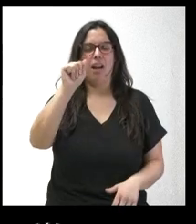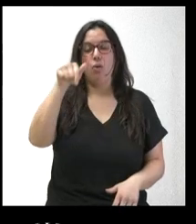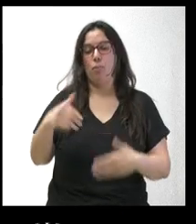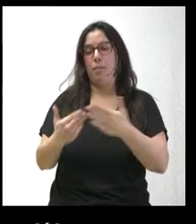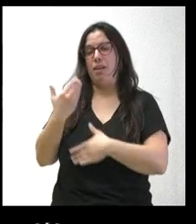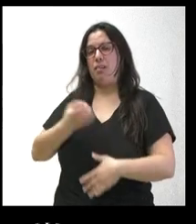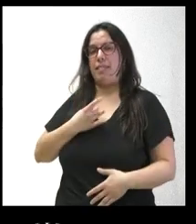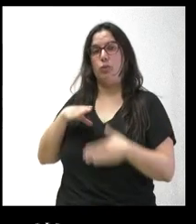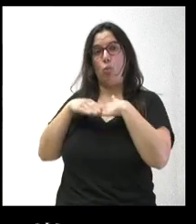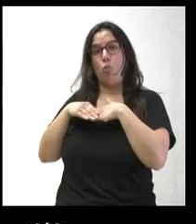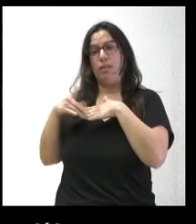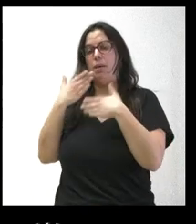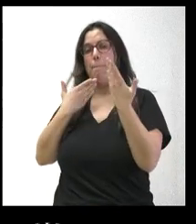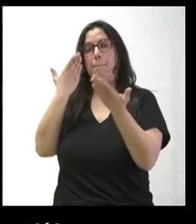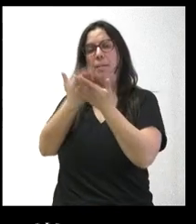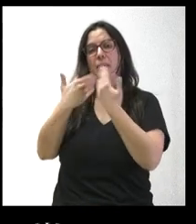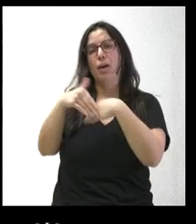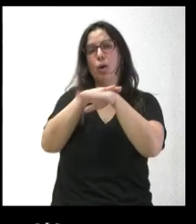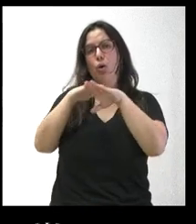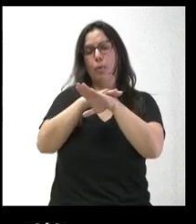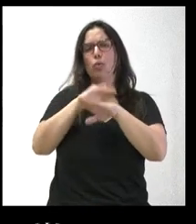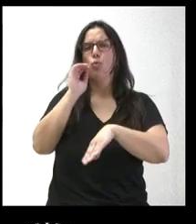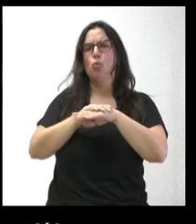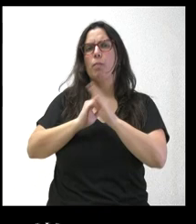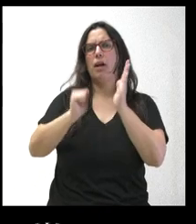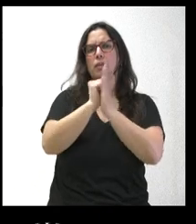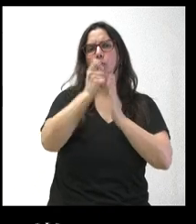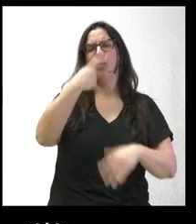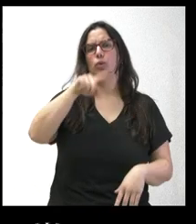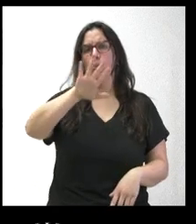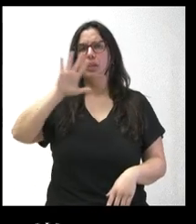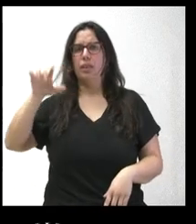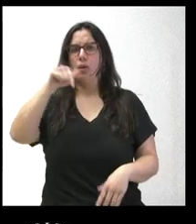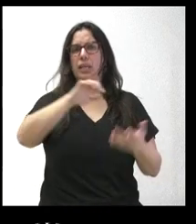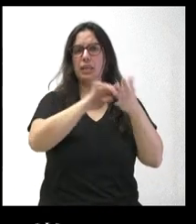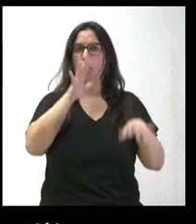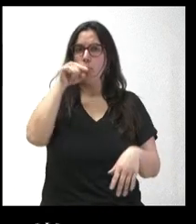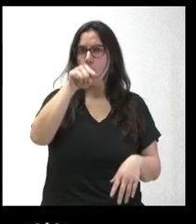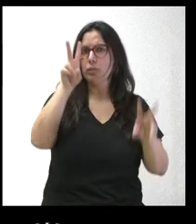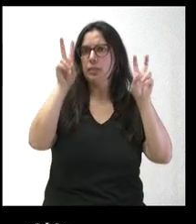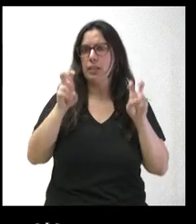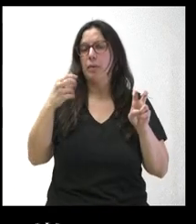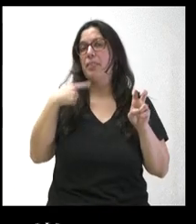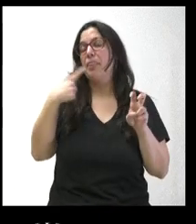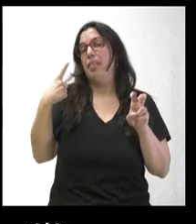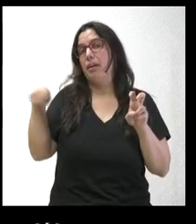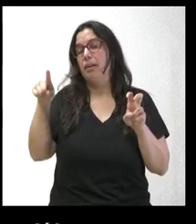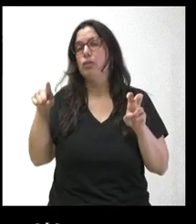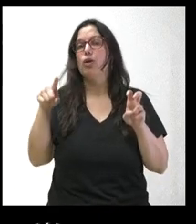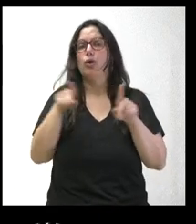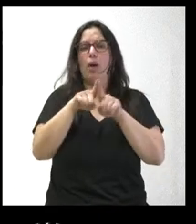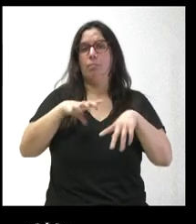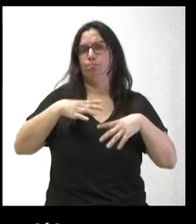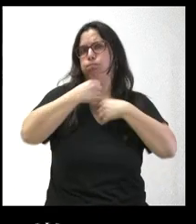han solicitado al Gobierno que aplique el artículo 155 a Castilla y León, precisamente por lo que ellos denominan la asfixia